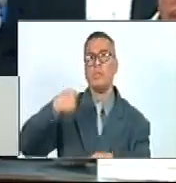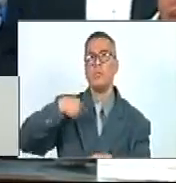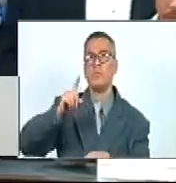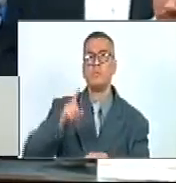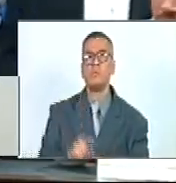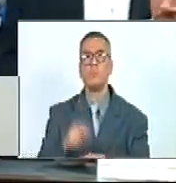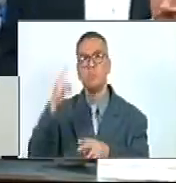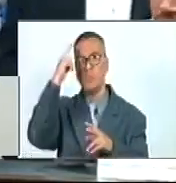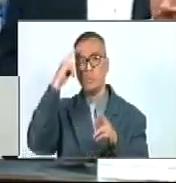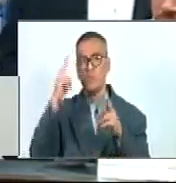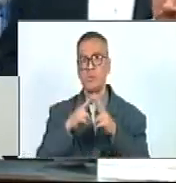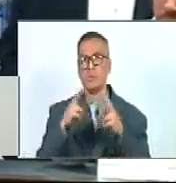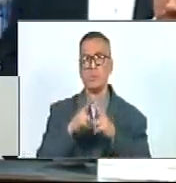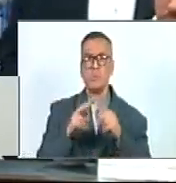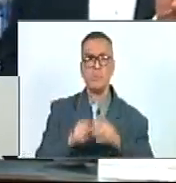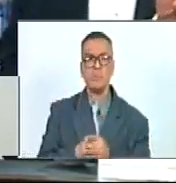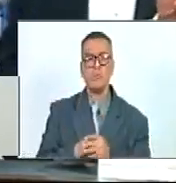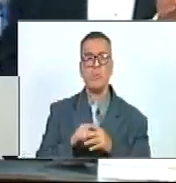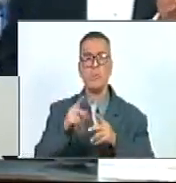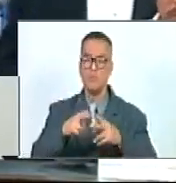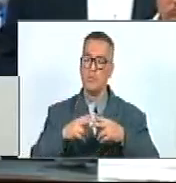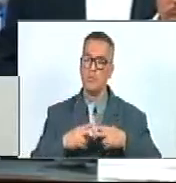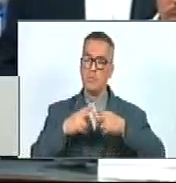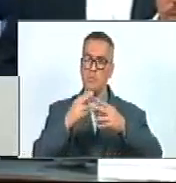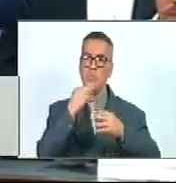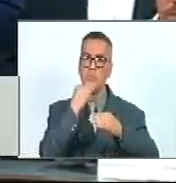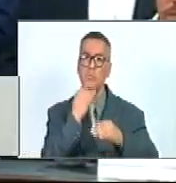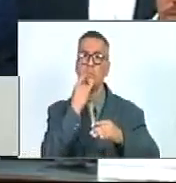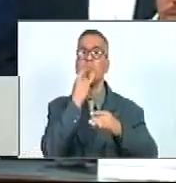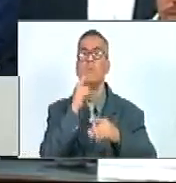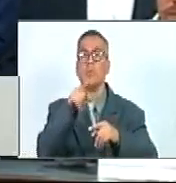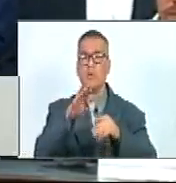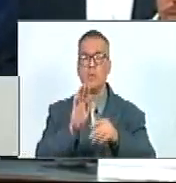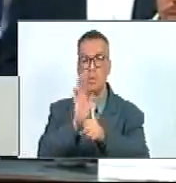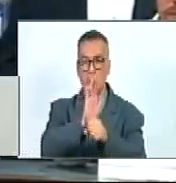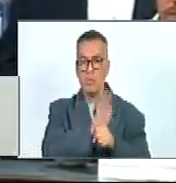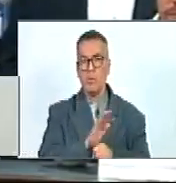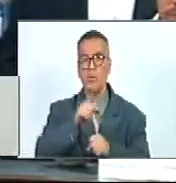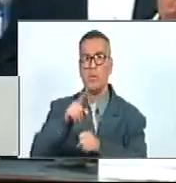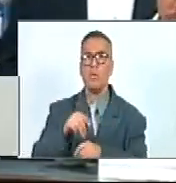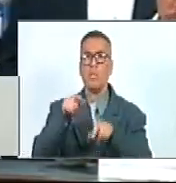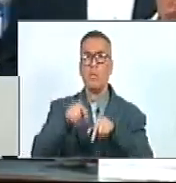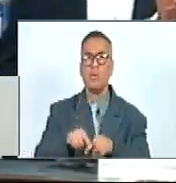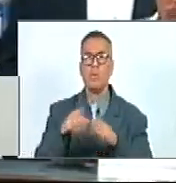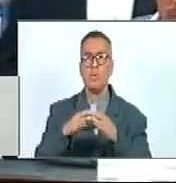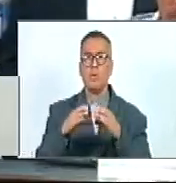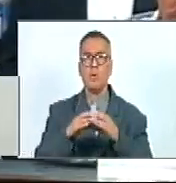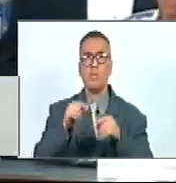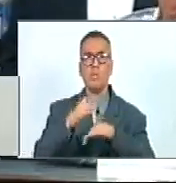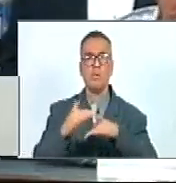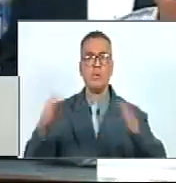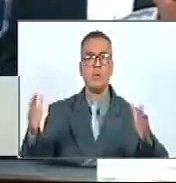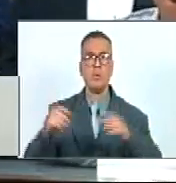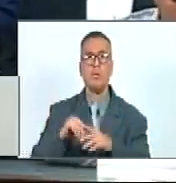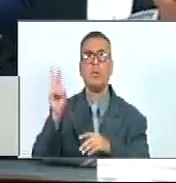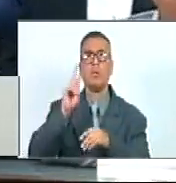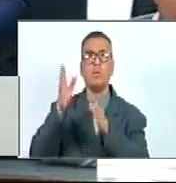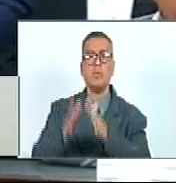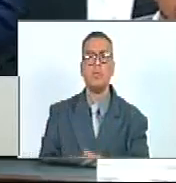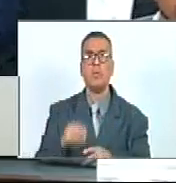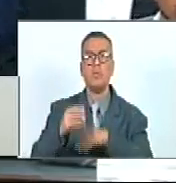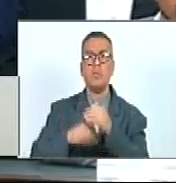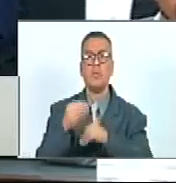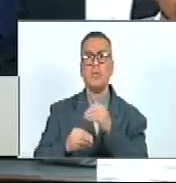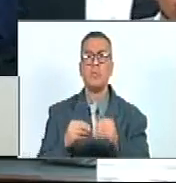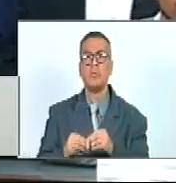Conocer Valorar Y Conservar Y Para Ir Cerrando Venezuela Siendo